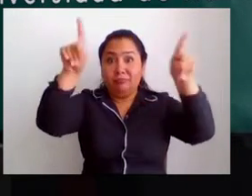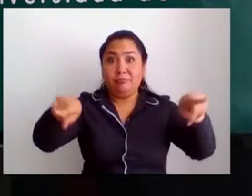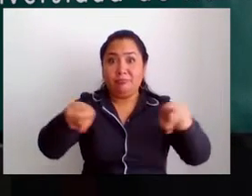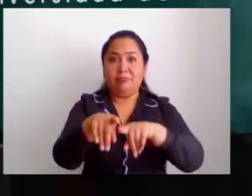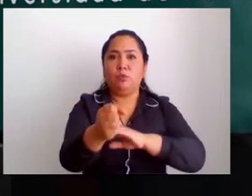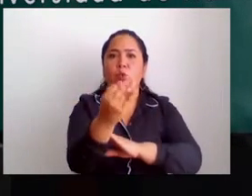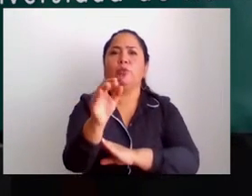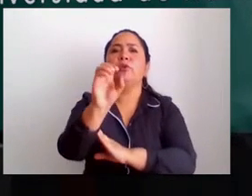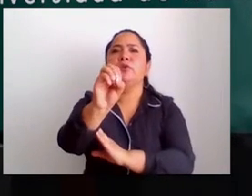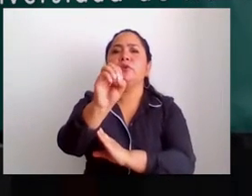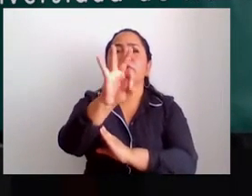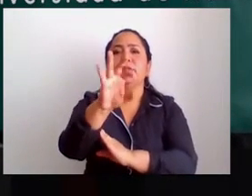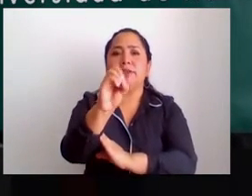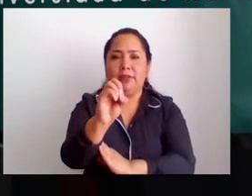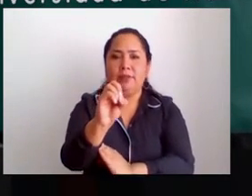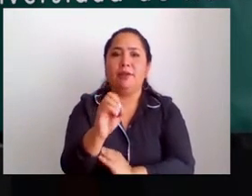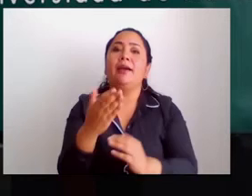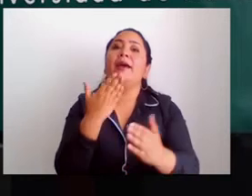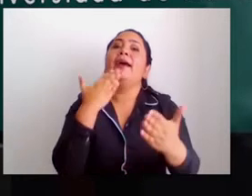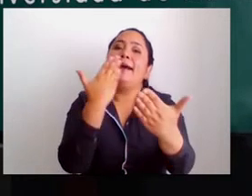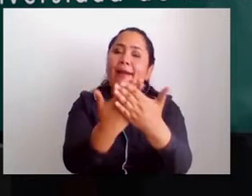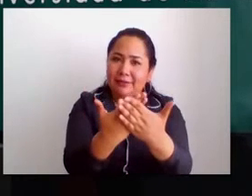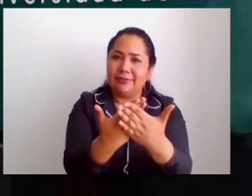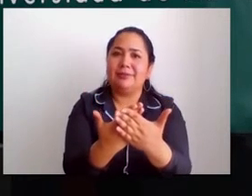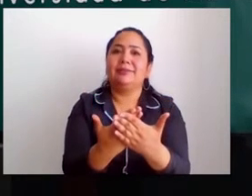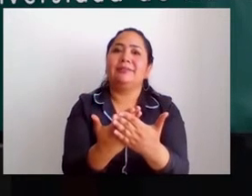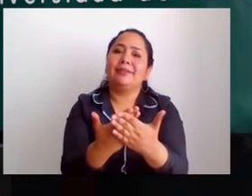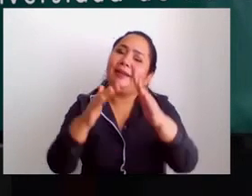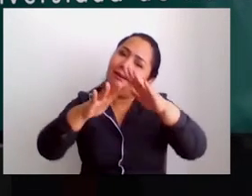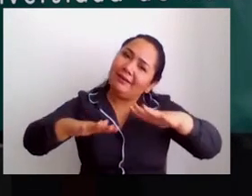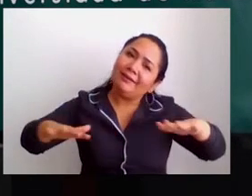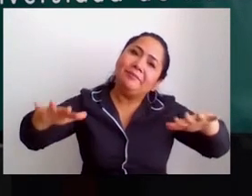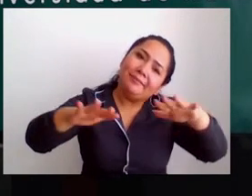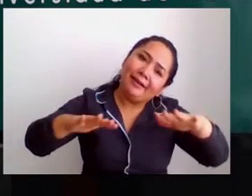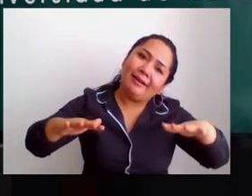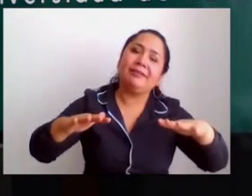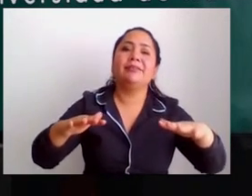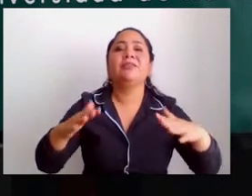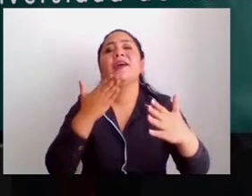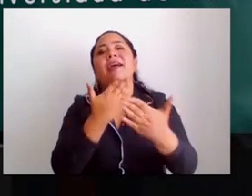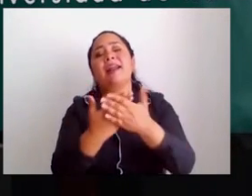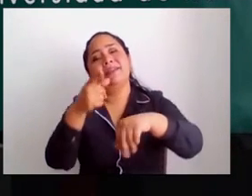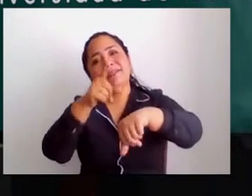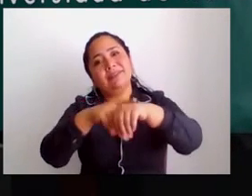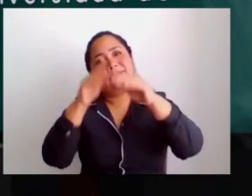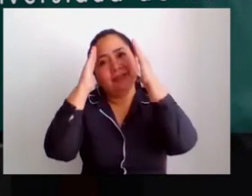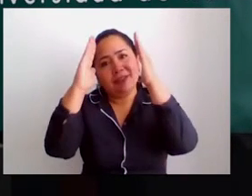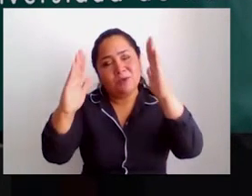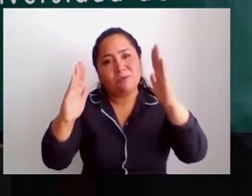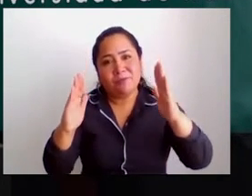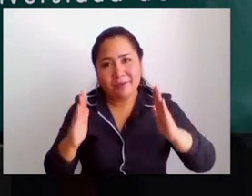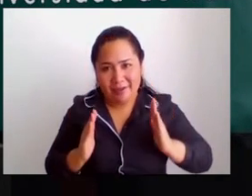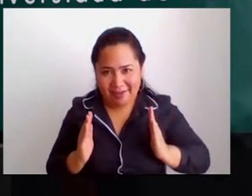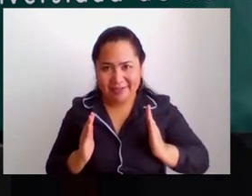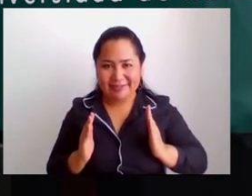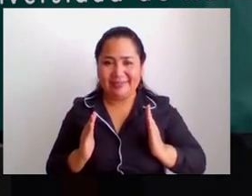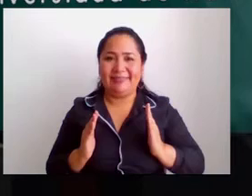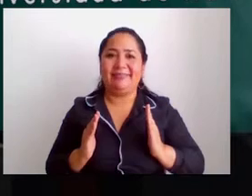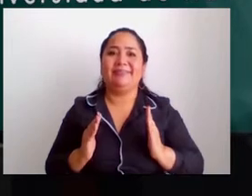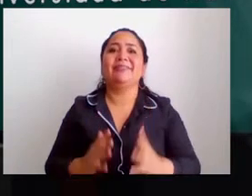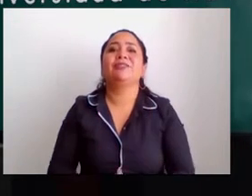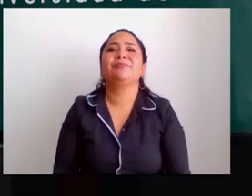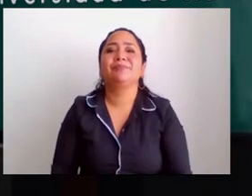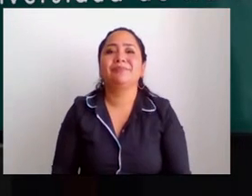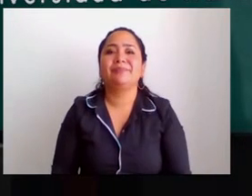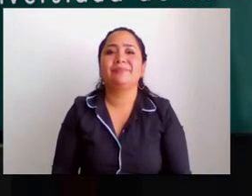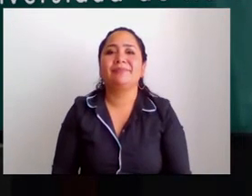El número de tarjetón es el 030. Les agradezco mucho por el espacio y por el tiempo que le han dedicado